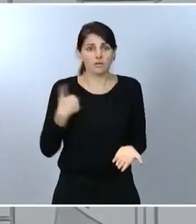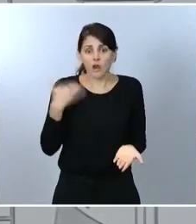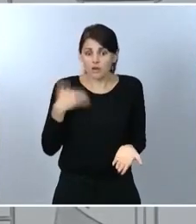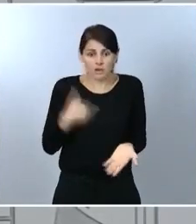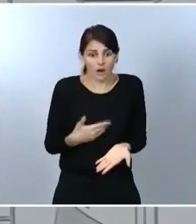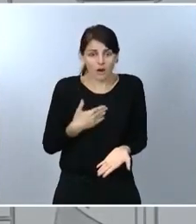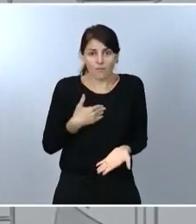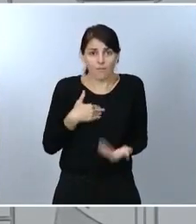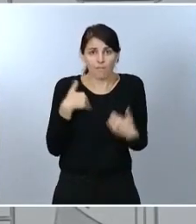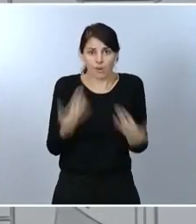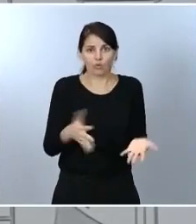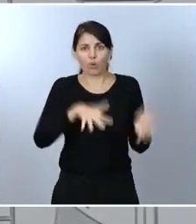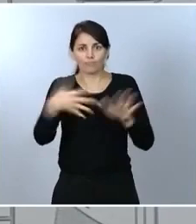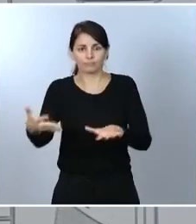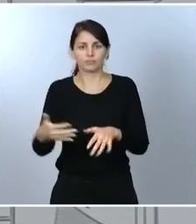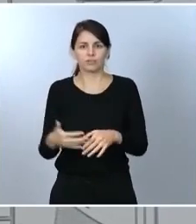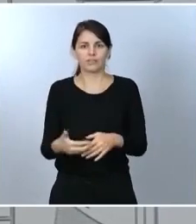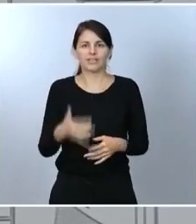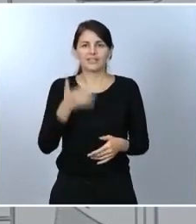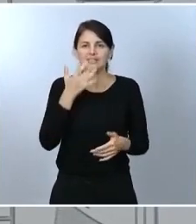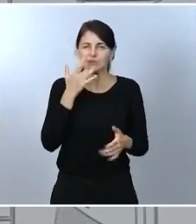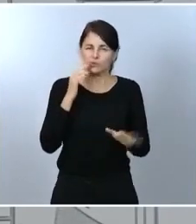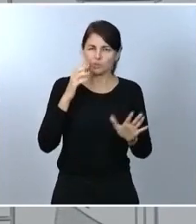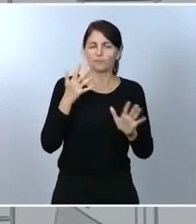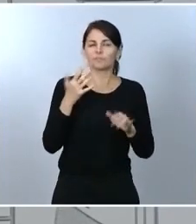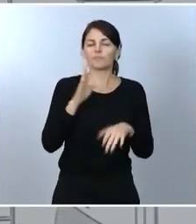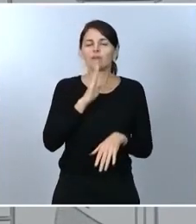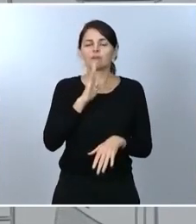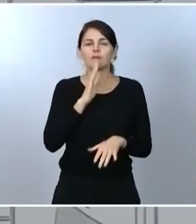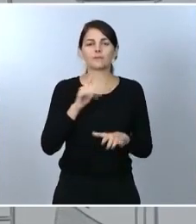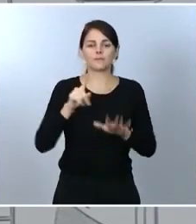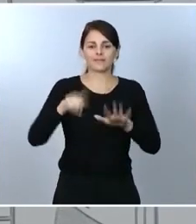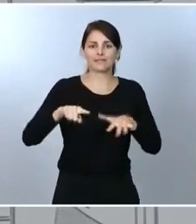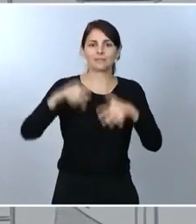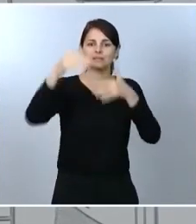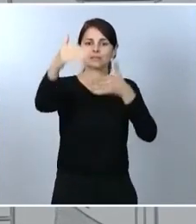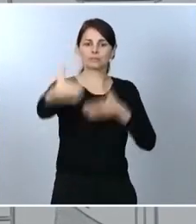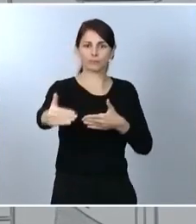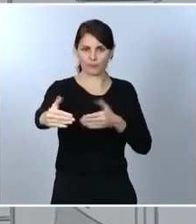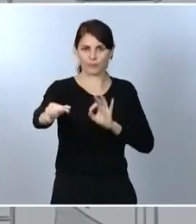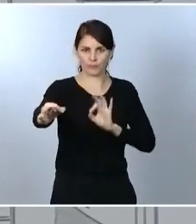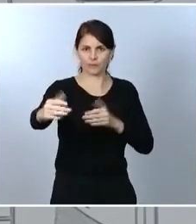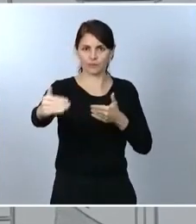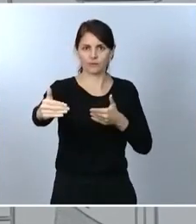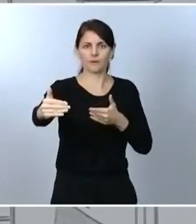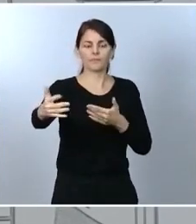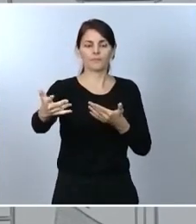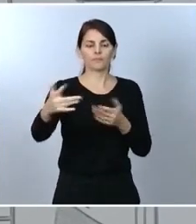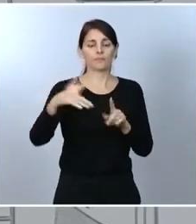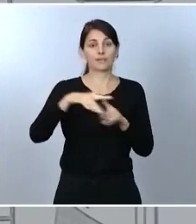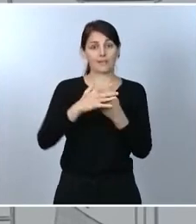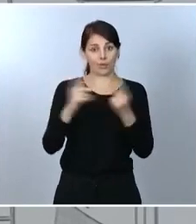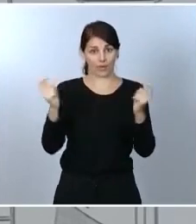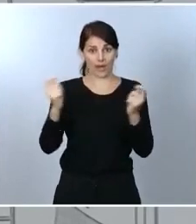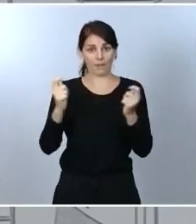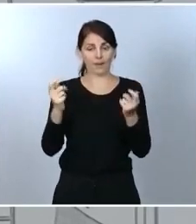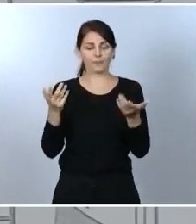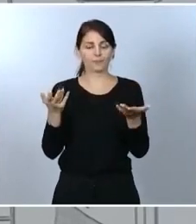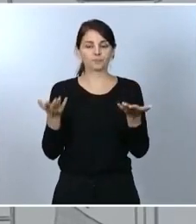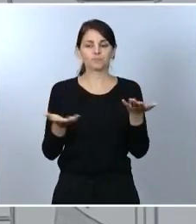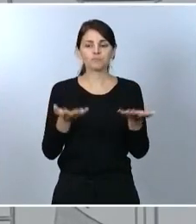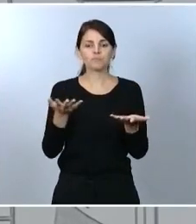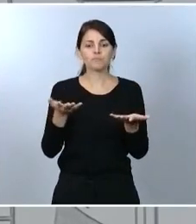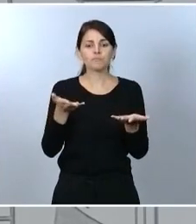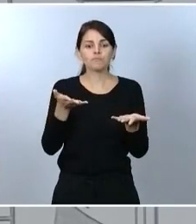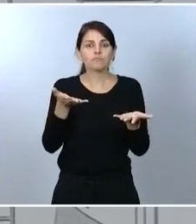si vamos a un horizonte de seis meses de trabajo en el marco del estado de alarma, no tiene tampoco mucha razón de ser